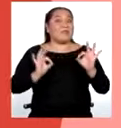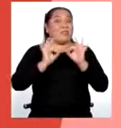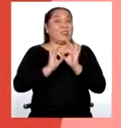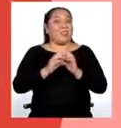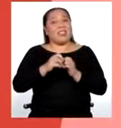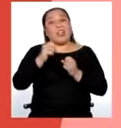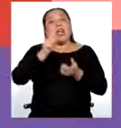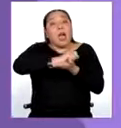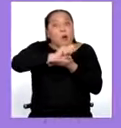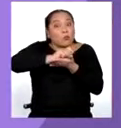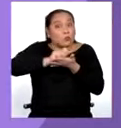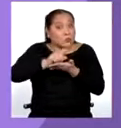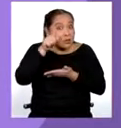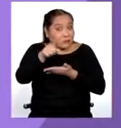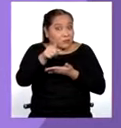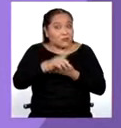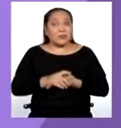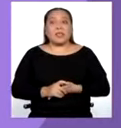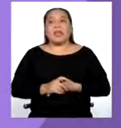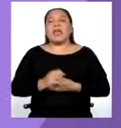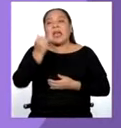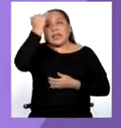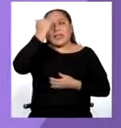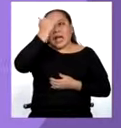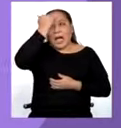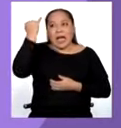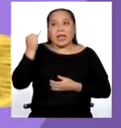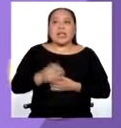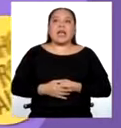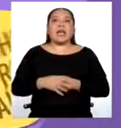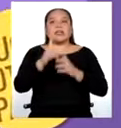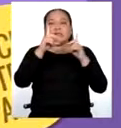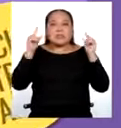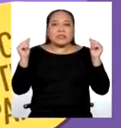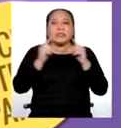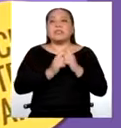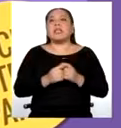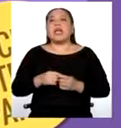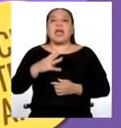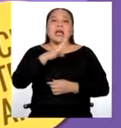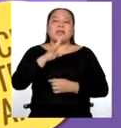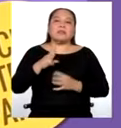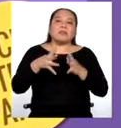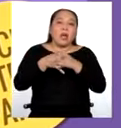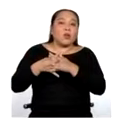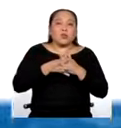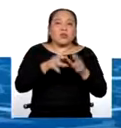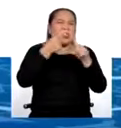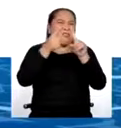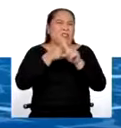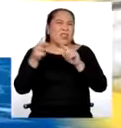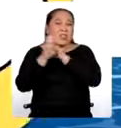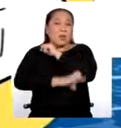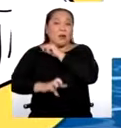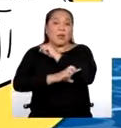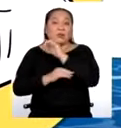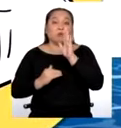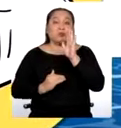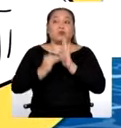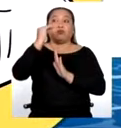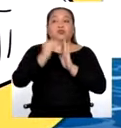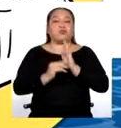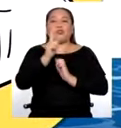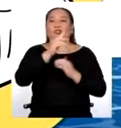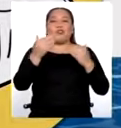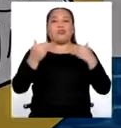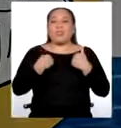Así que, toma nota. Ya, Italia, China, Estados Unidos y muchos otros países más, siendo países desarrollados, carecen